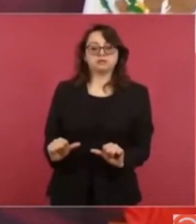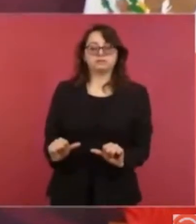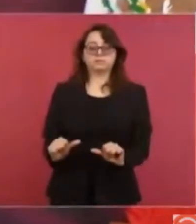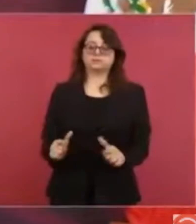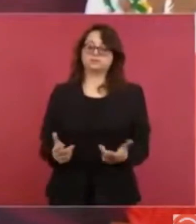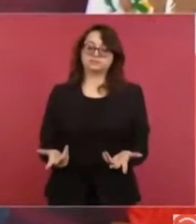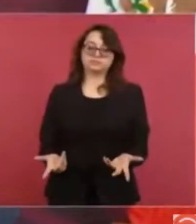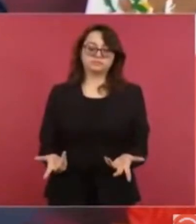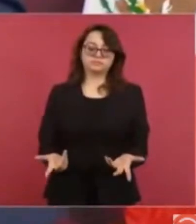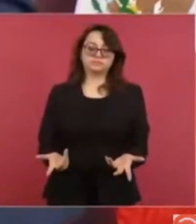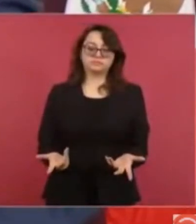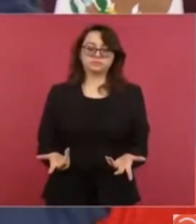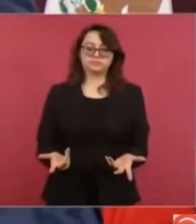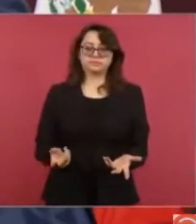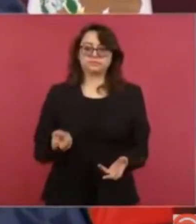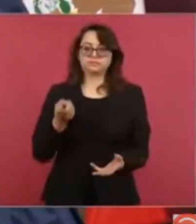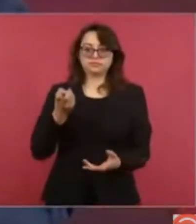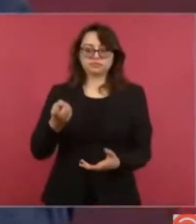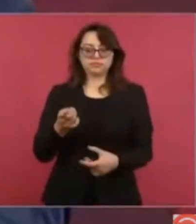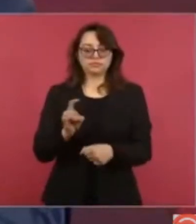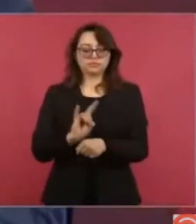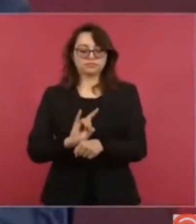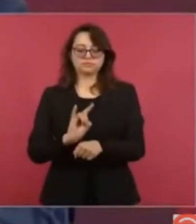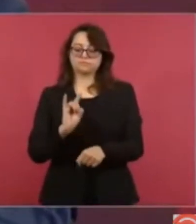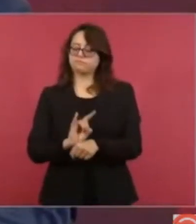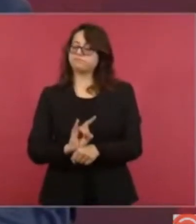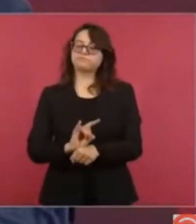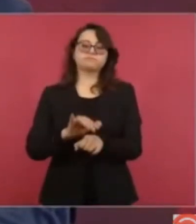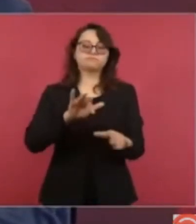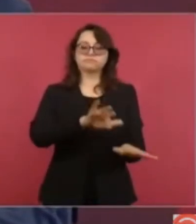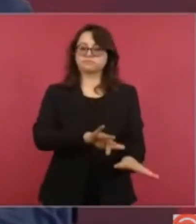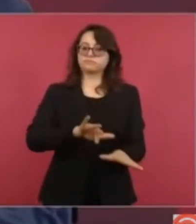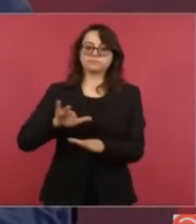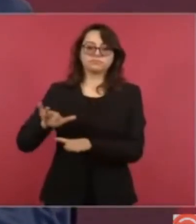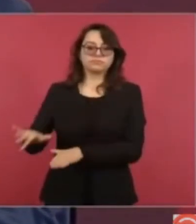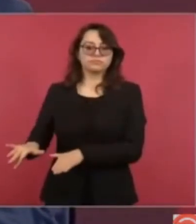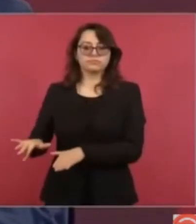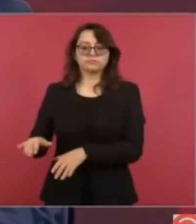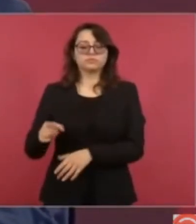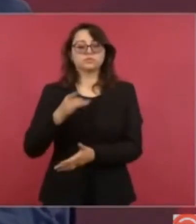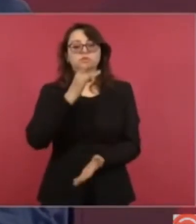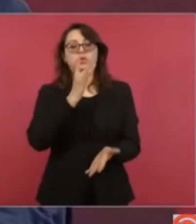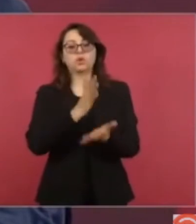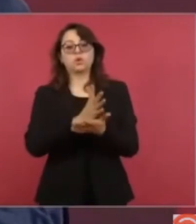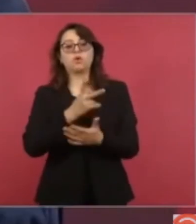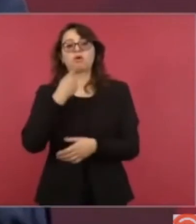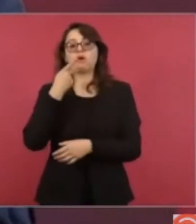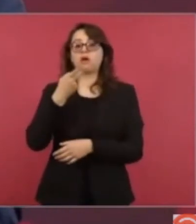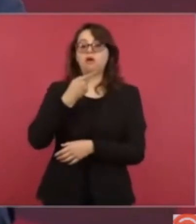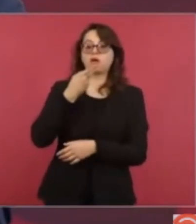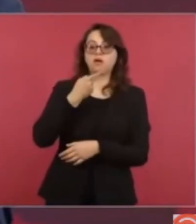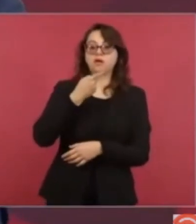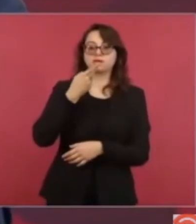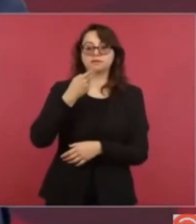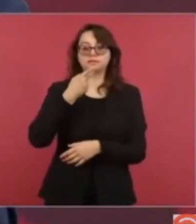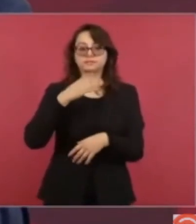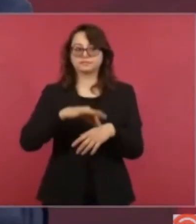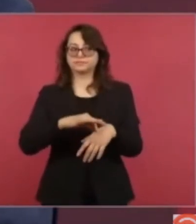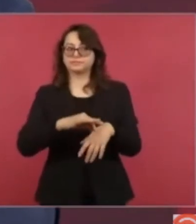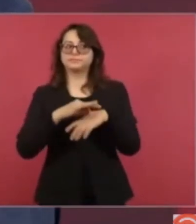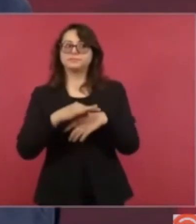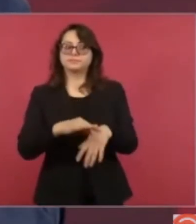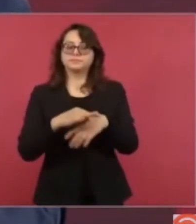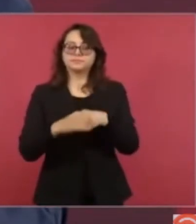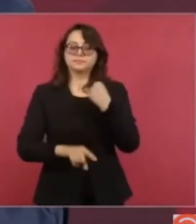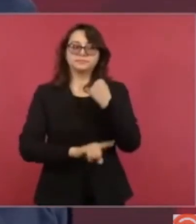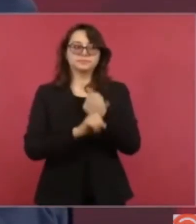Entonces, si se hace a un lado esa simulación, esa demagogia, y se enfrenta el